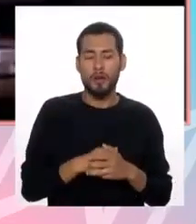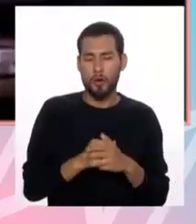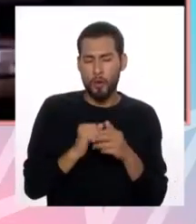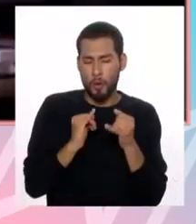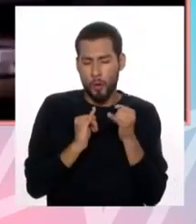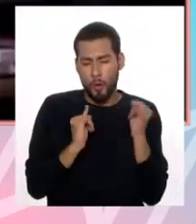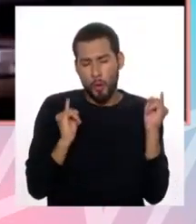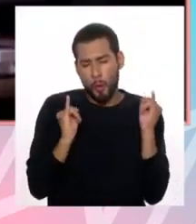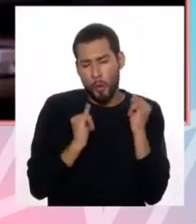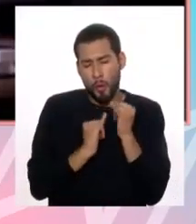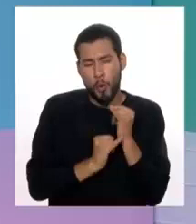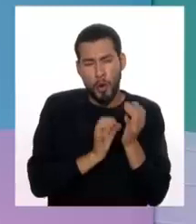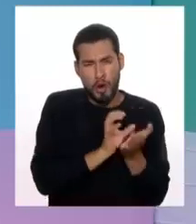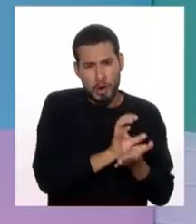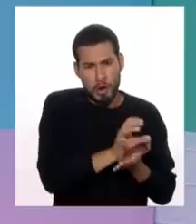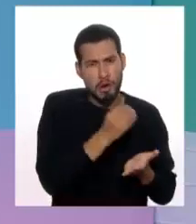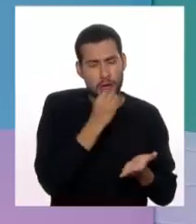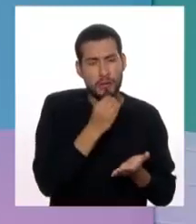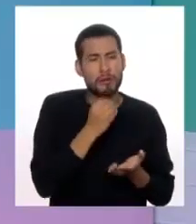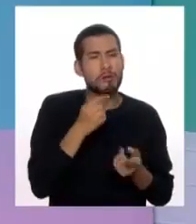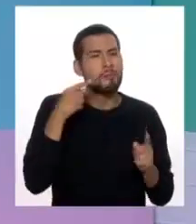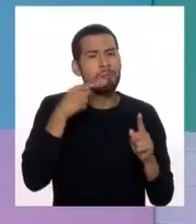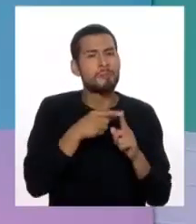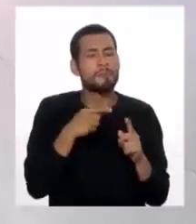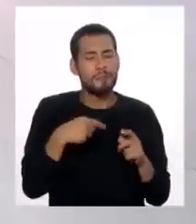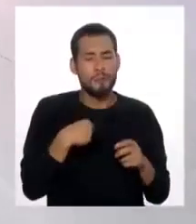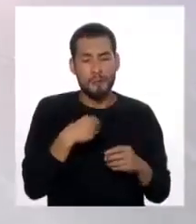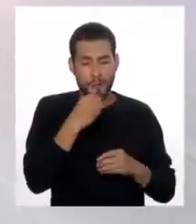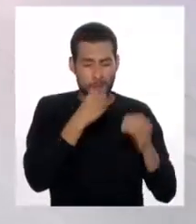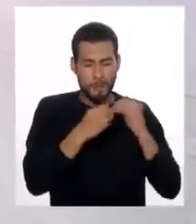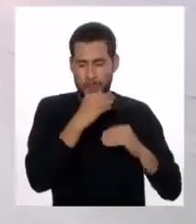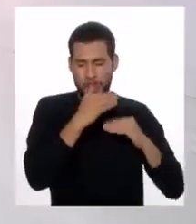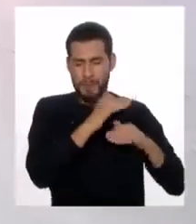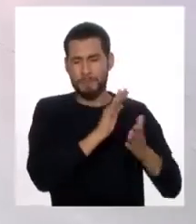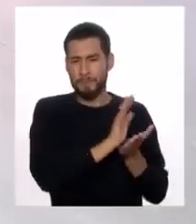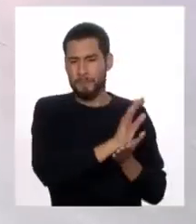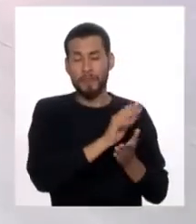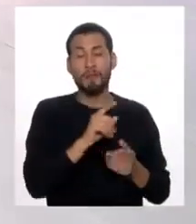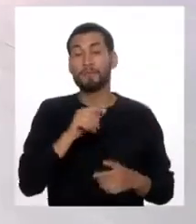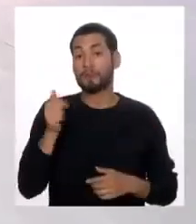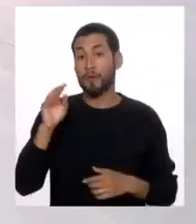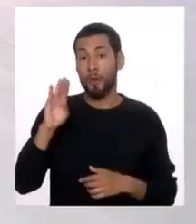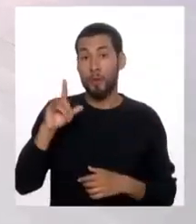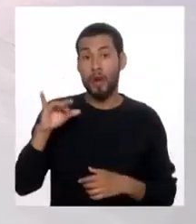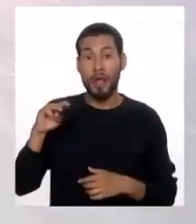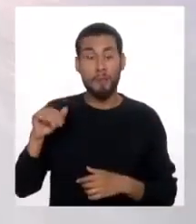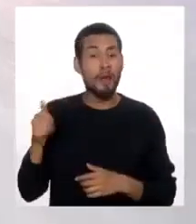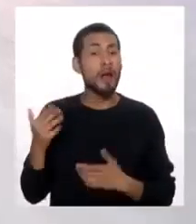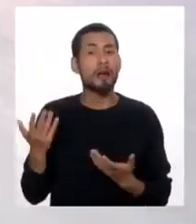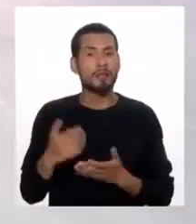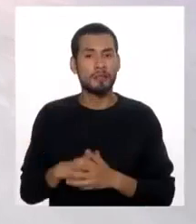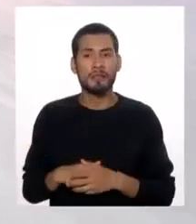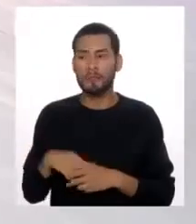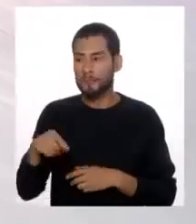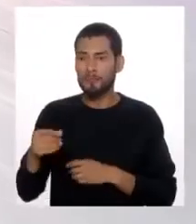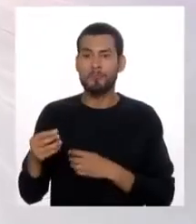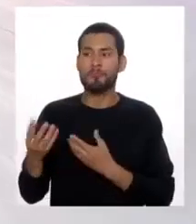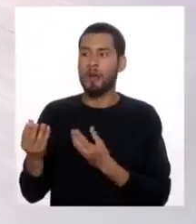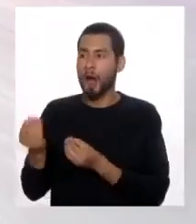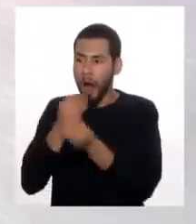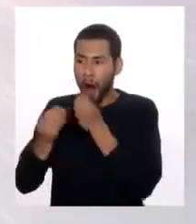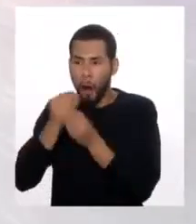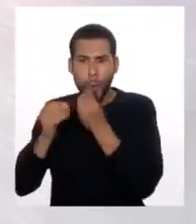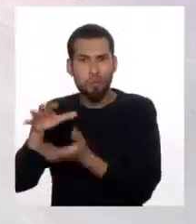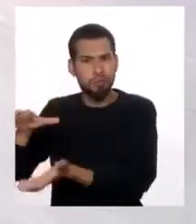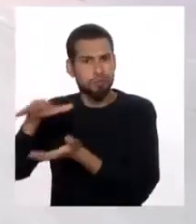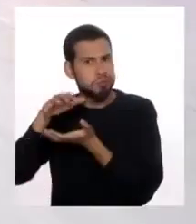nerviosa lo principal es esta restricción alimentaria. En cambio, en la bulimia lo principal son estos episodios de